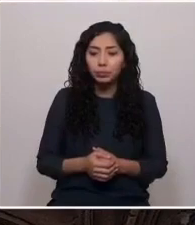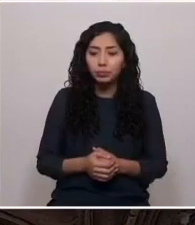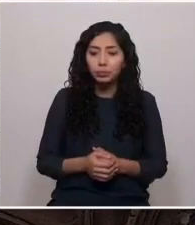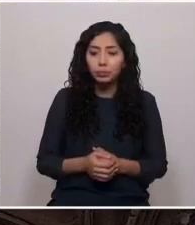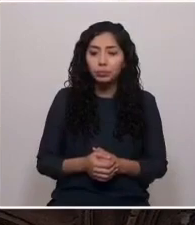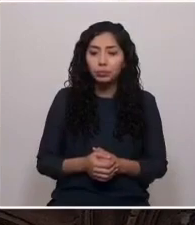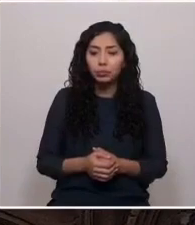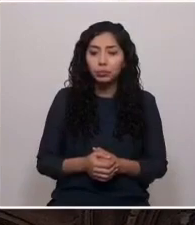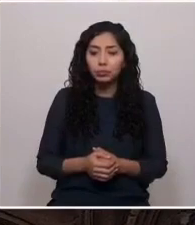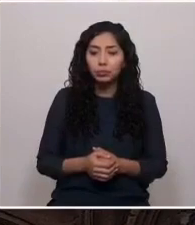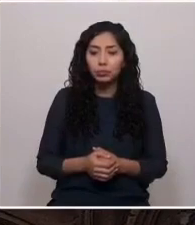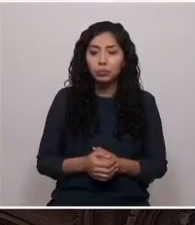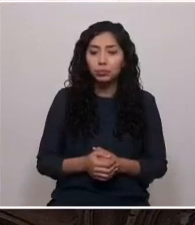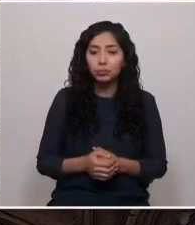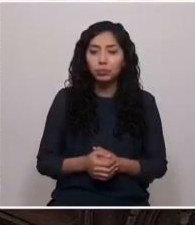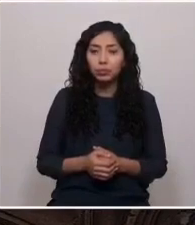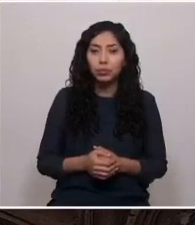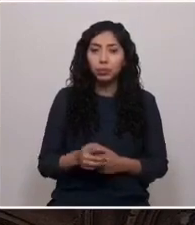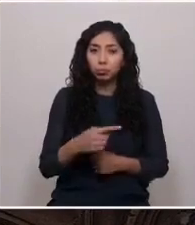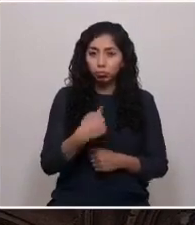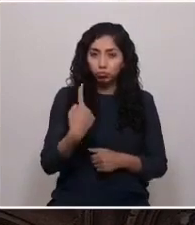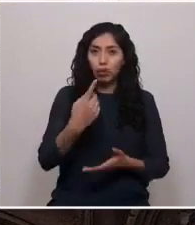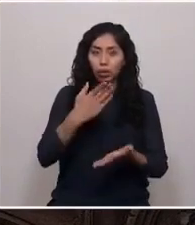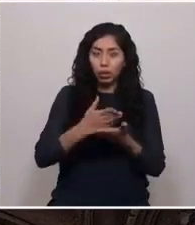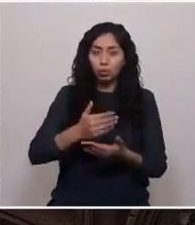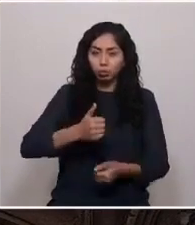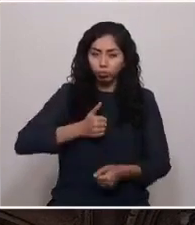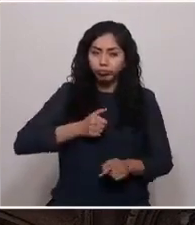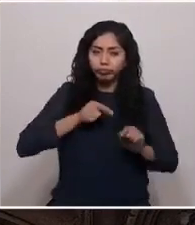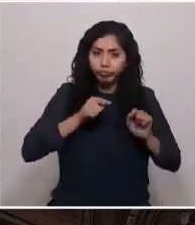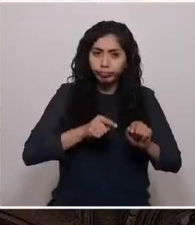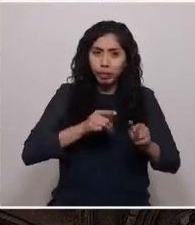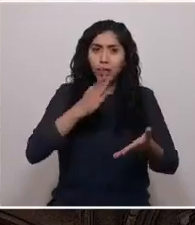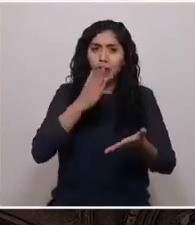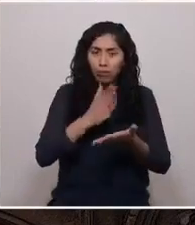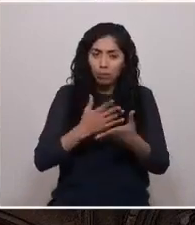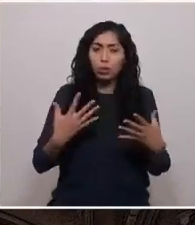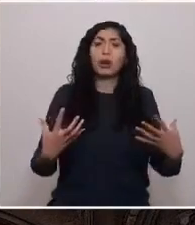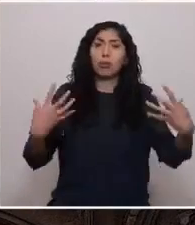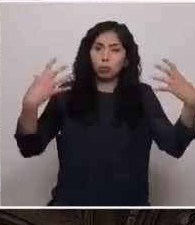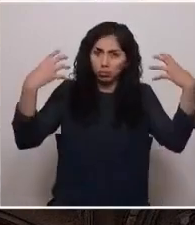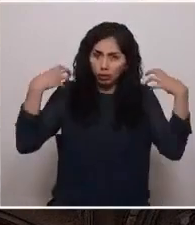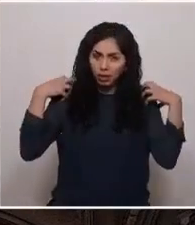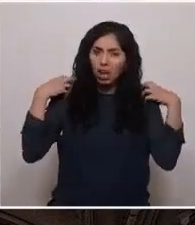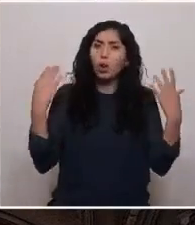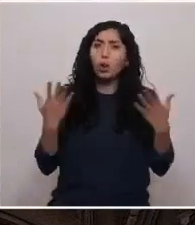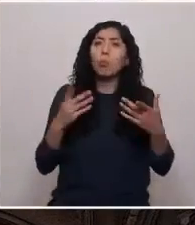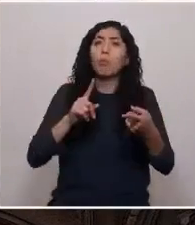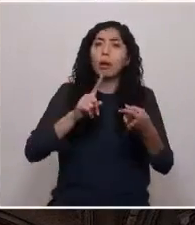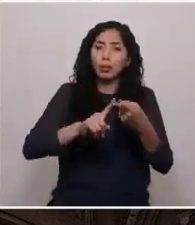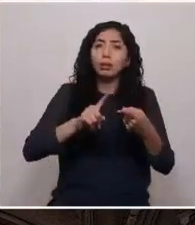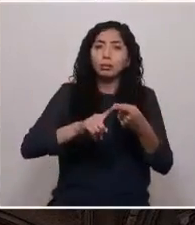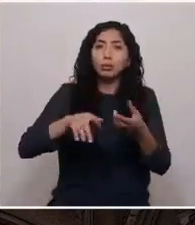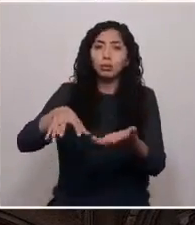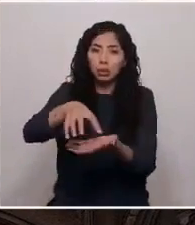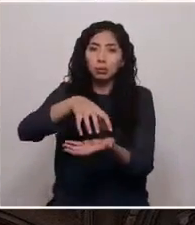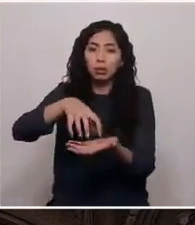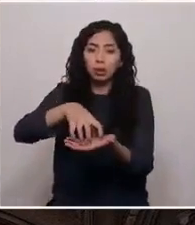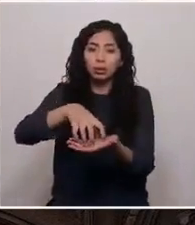Nos debemos a eso y tenemos que asumirlo con la participación de los pueblos.